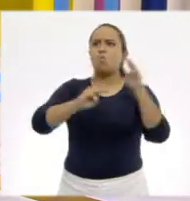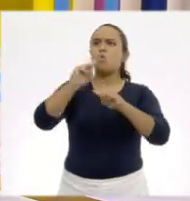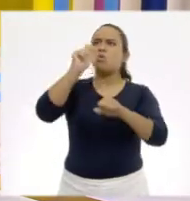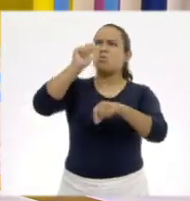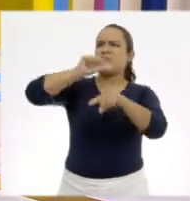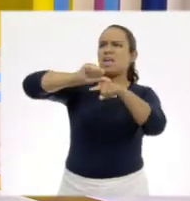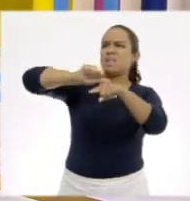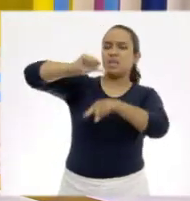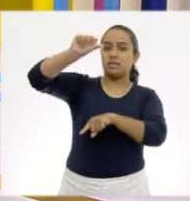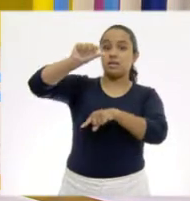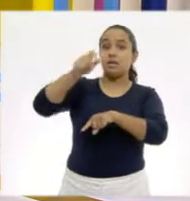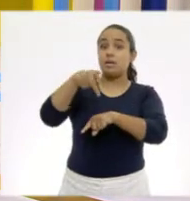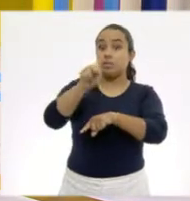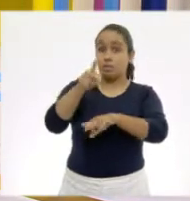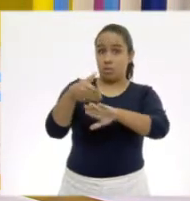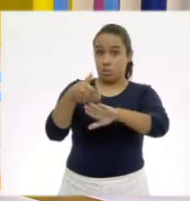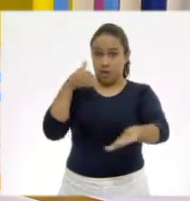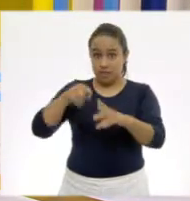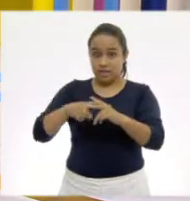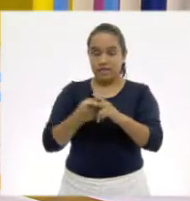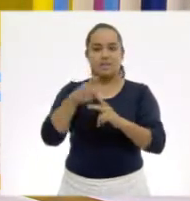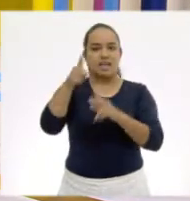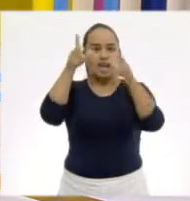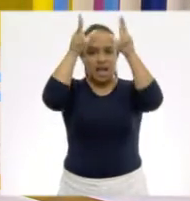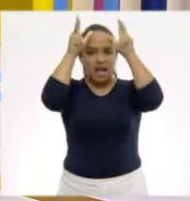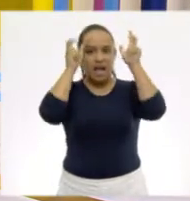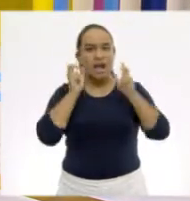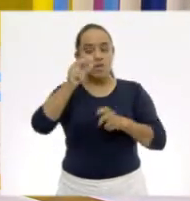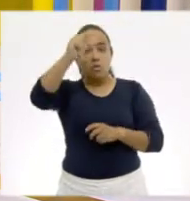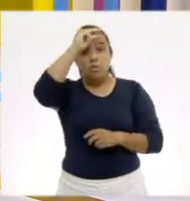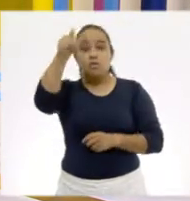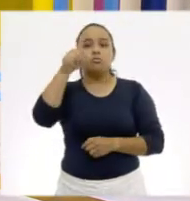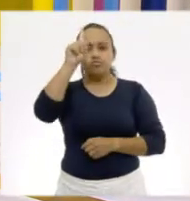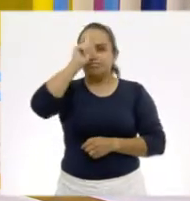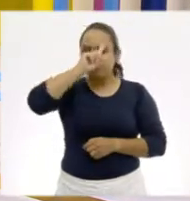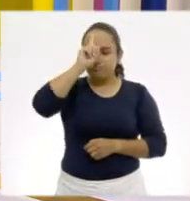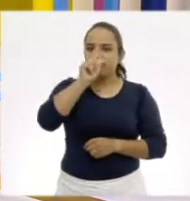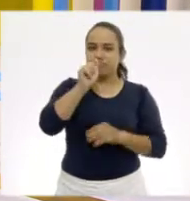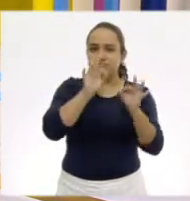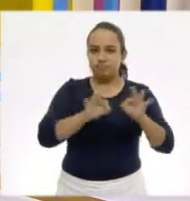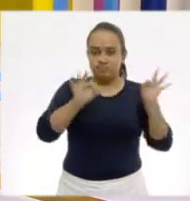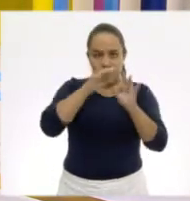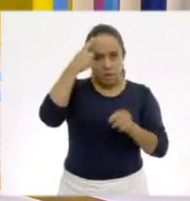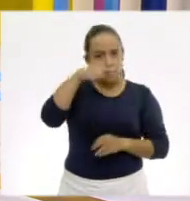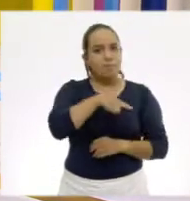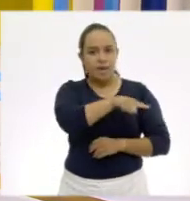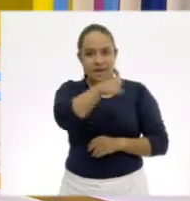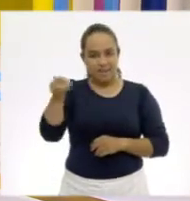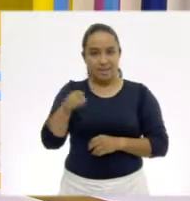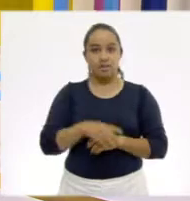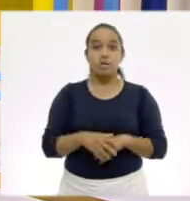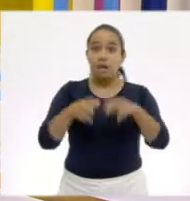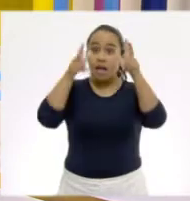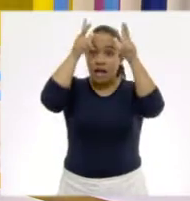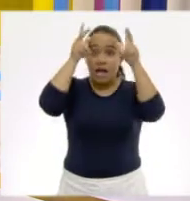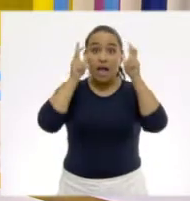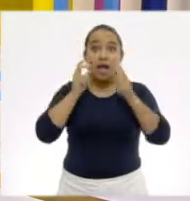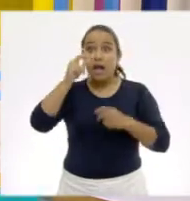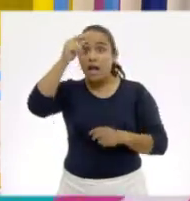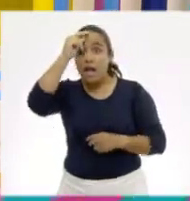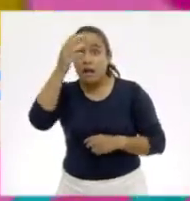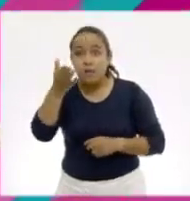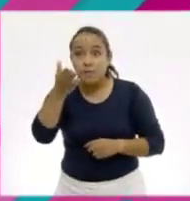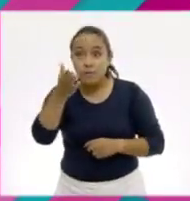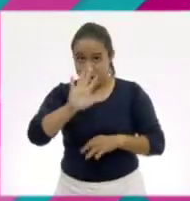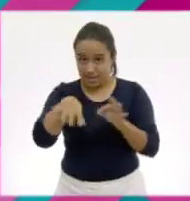Altas. Pero antes de comenzar, vamos con Ajo Listo, que nos tiene una recomendación muy importante para todos nosotros. Ajo Listo, Ajo